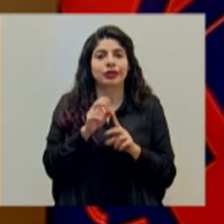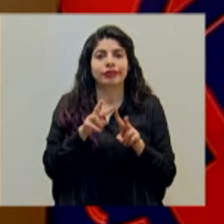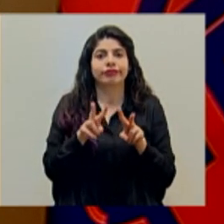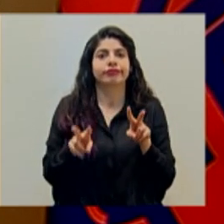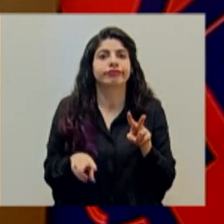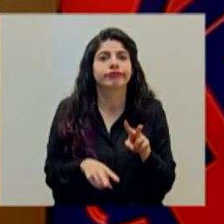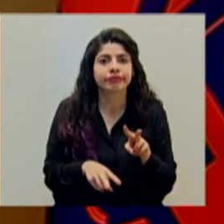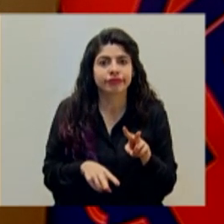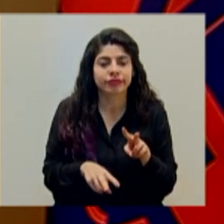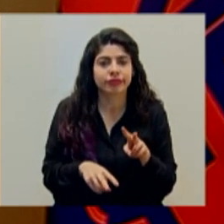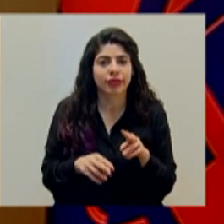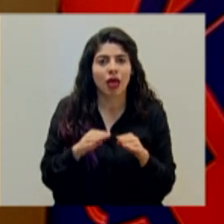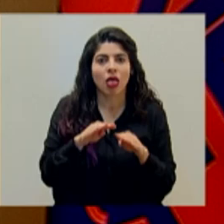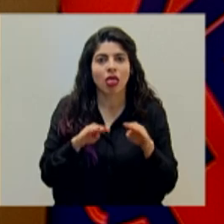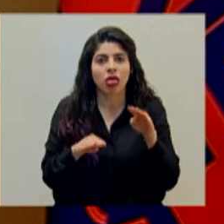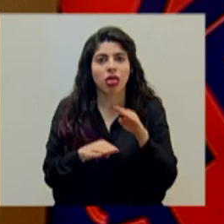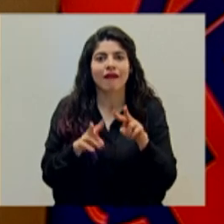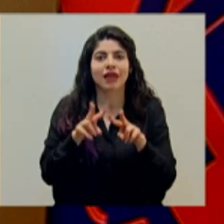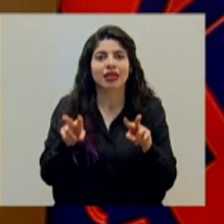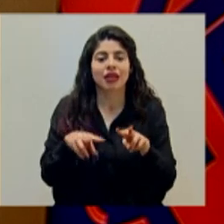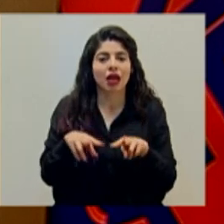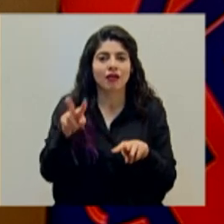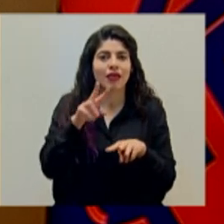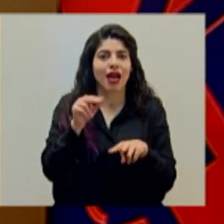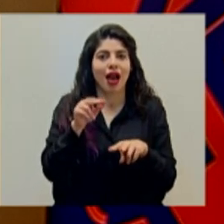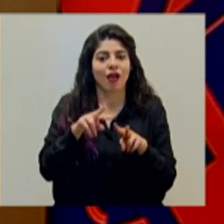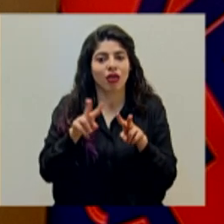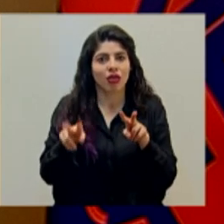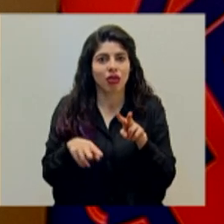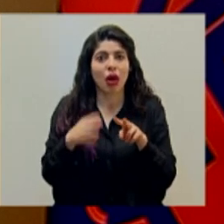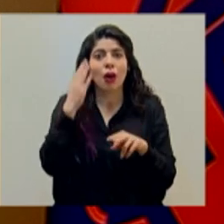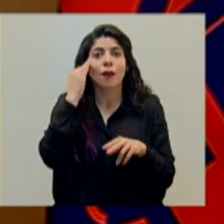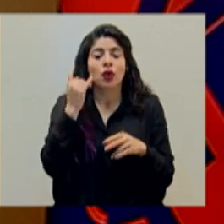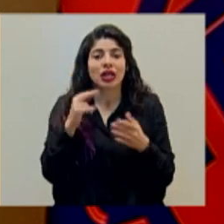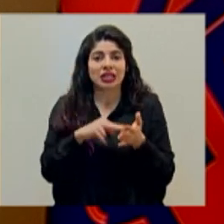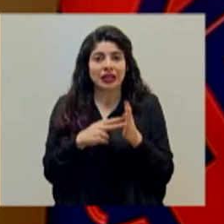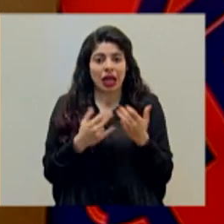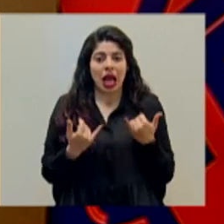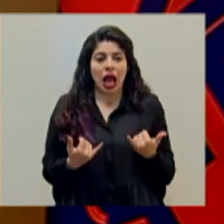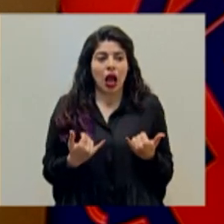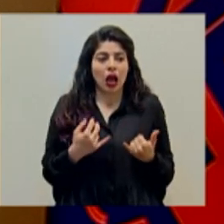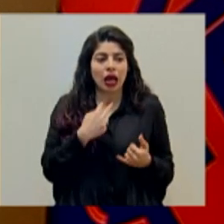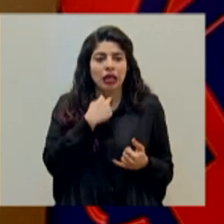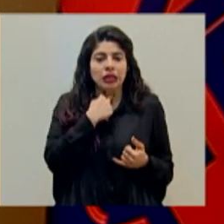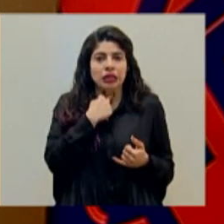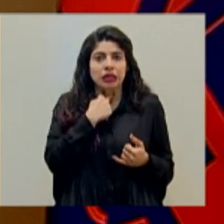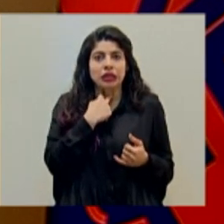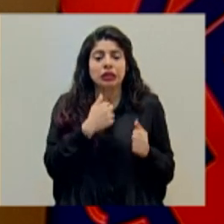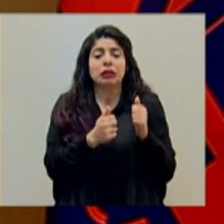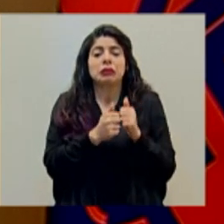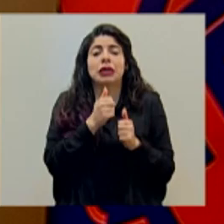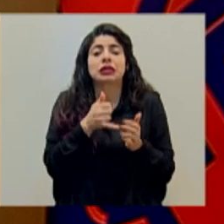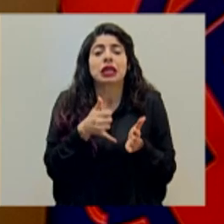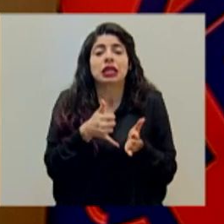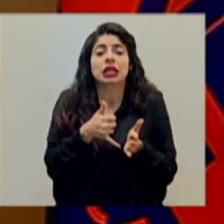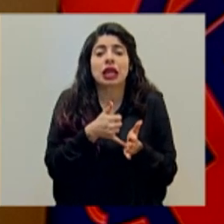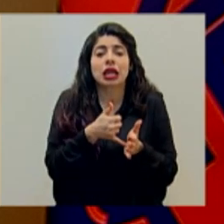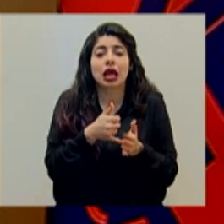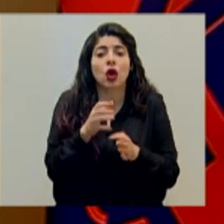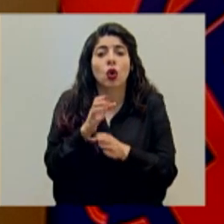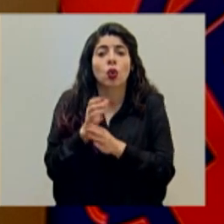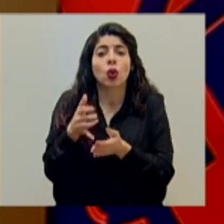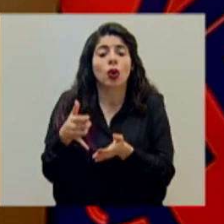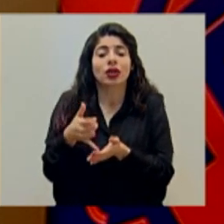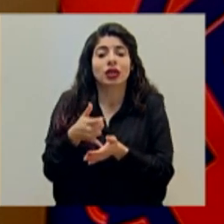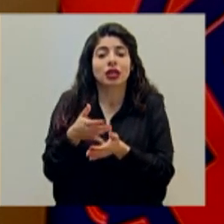desde el punto de vista de que comienza a llenar nuestra capacidad de el recurso más crítico que son las unidades de